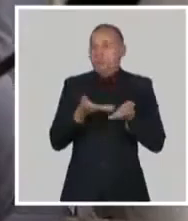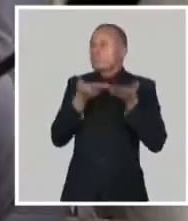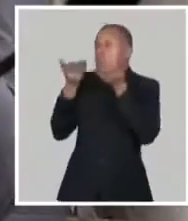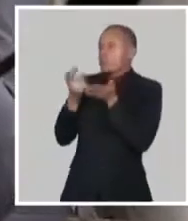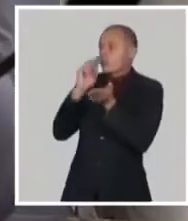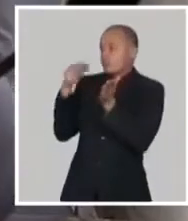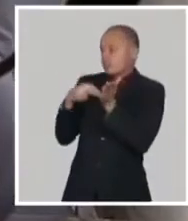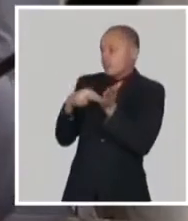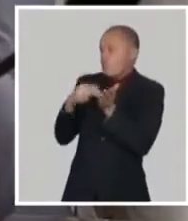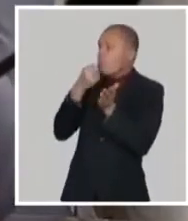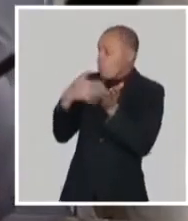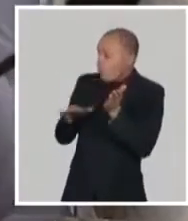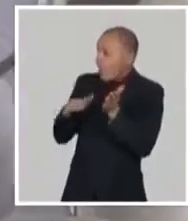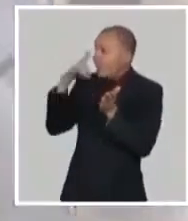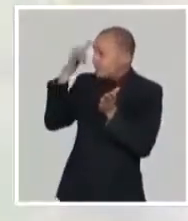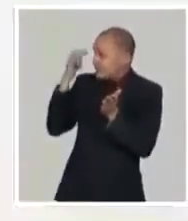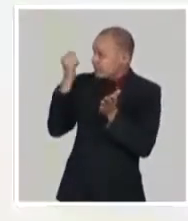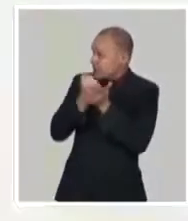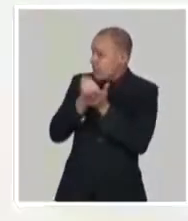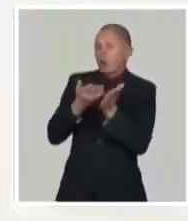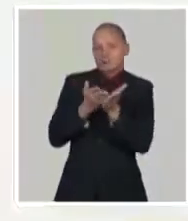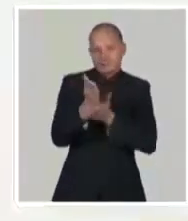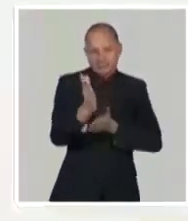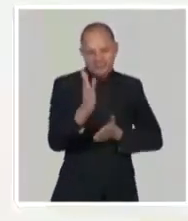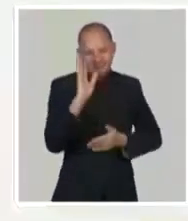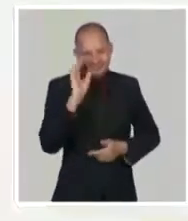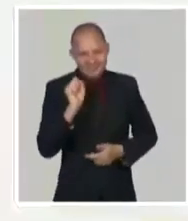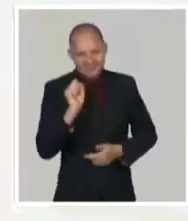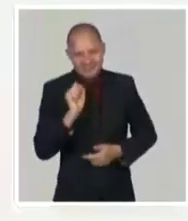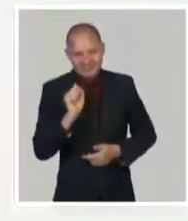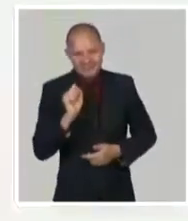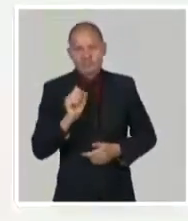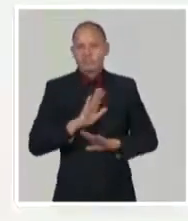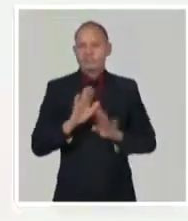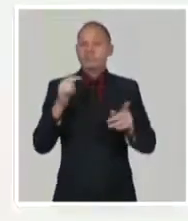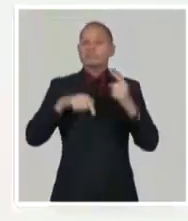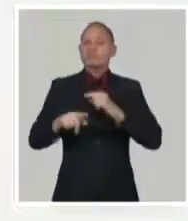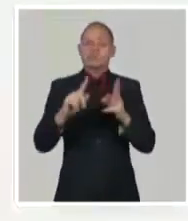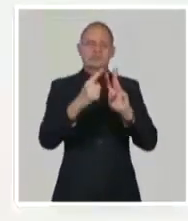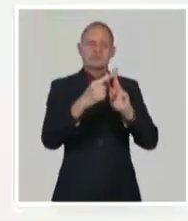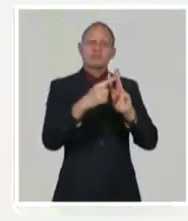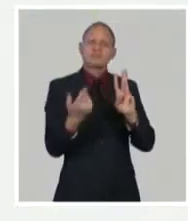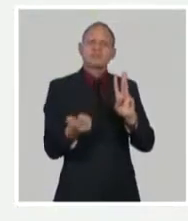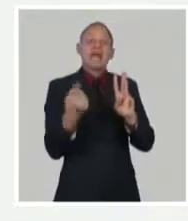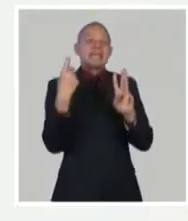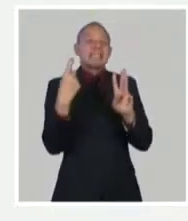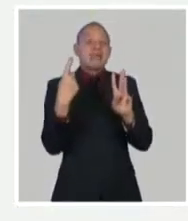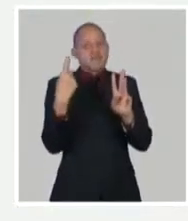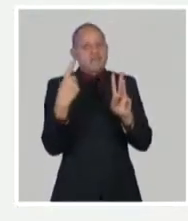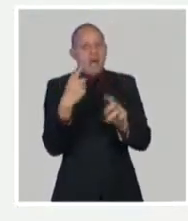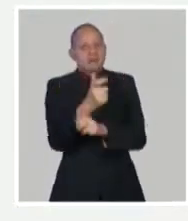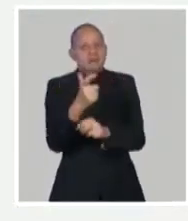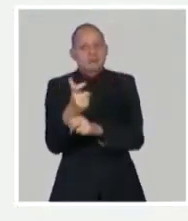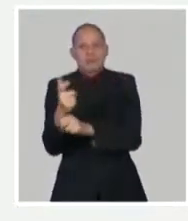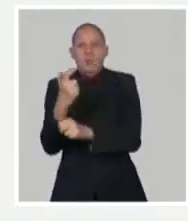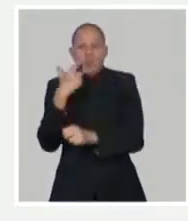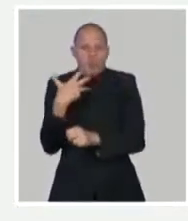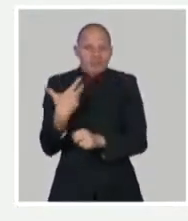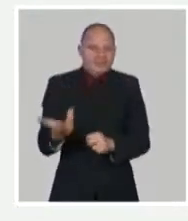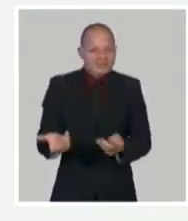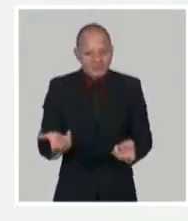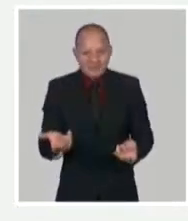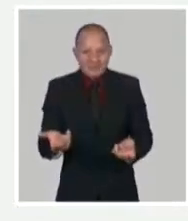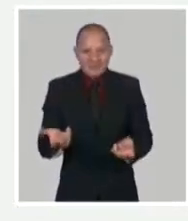en que estamos. Hay necesidad de aplicar la vacuna y por lo tanto ese es un elemento. Y por lo tanto pensamos que